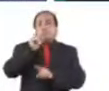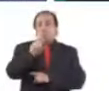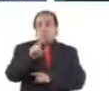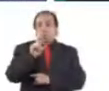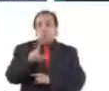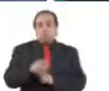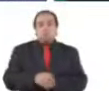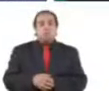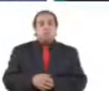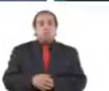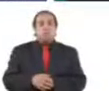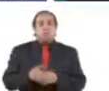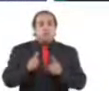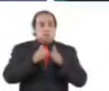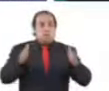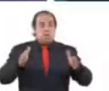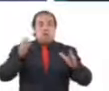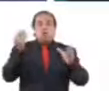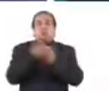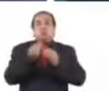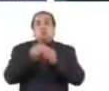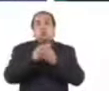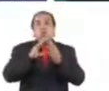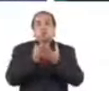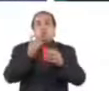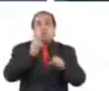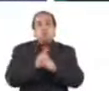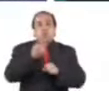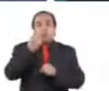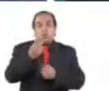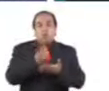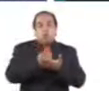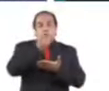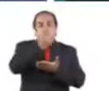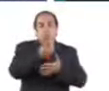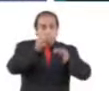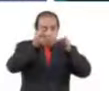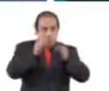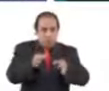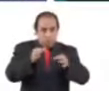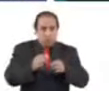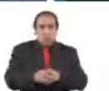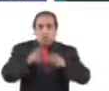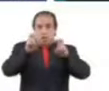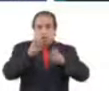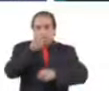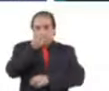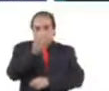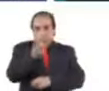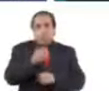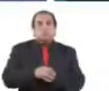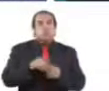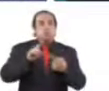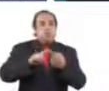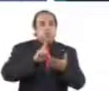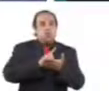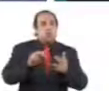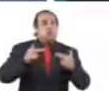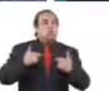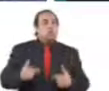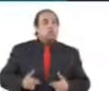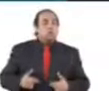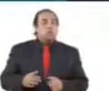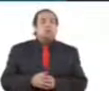amplió la cartera de cursos para nuestra comunidad, con dos diplomados específicos en esta materia. Derechos humanos